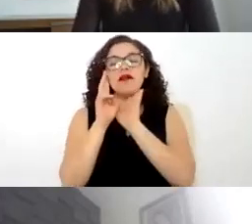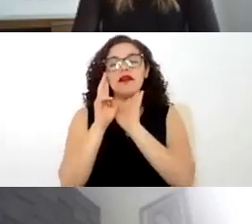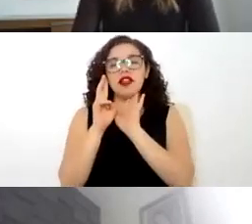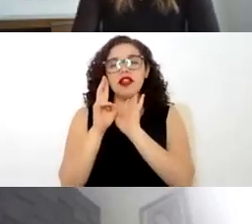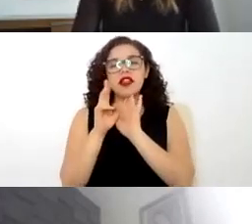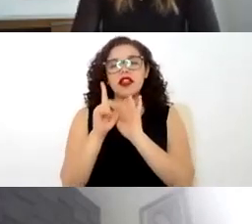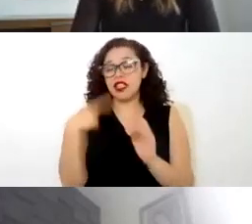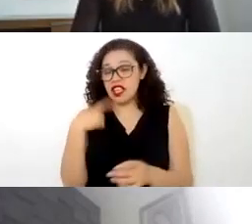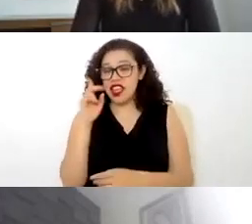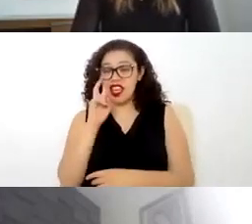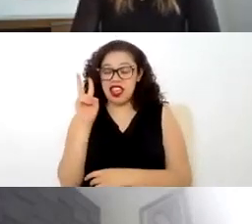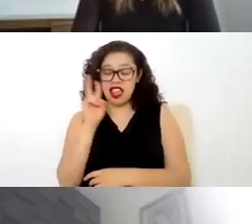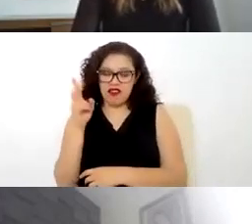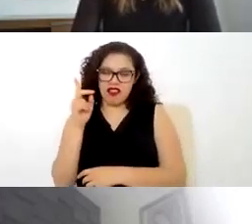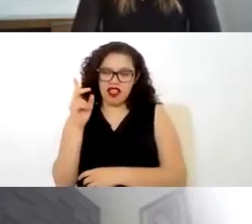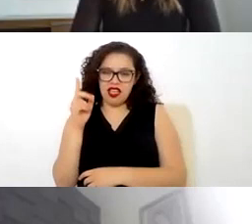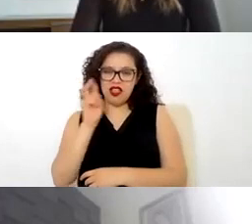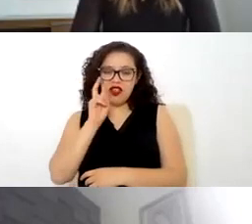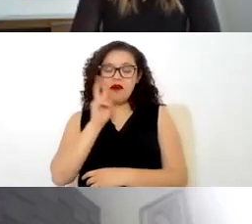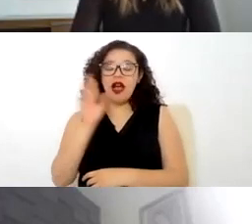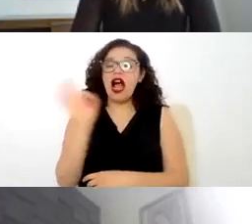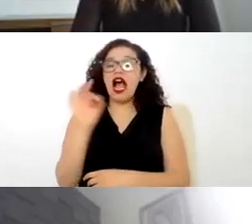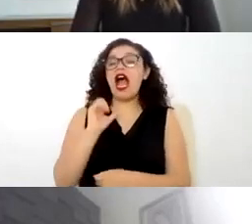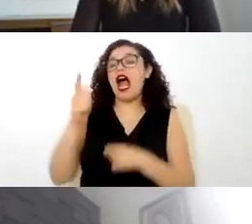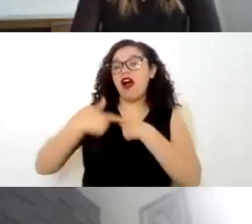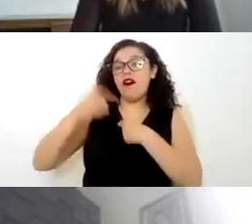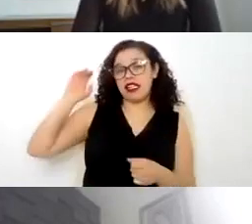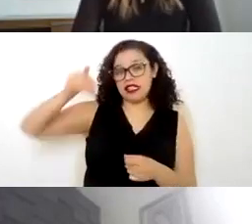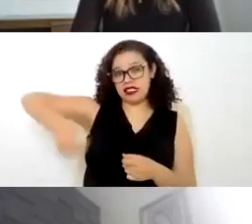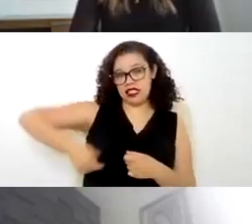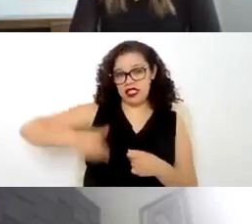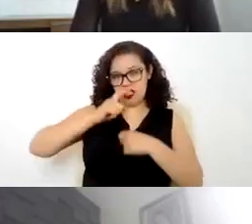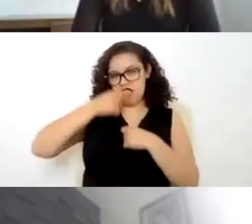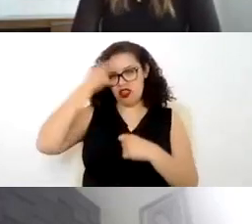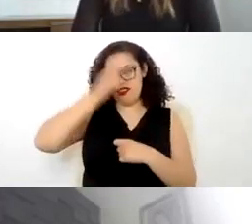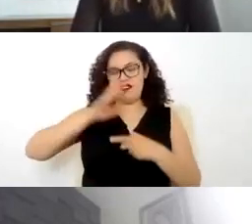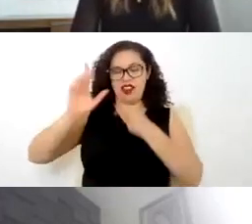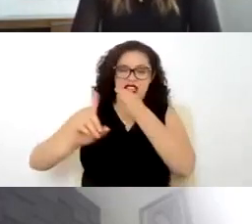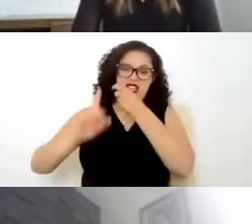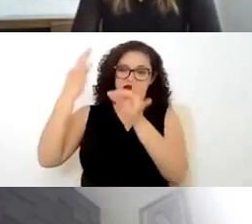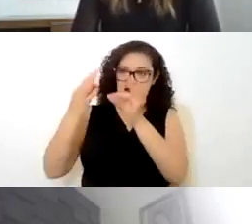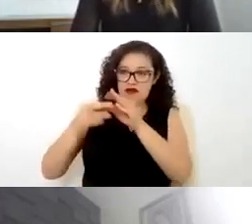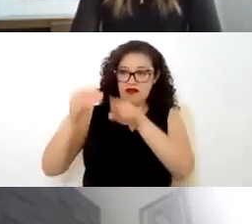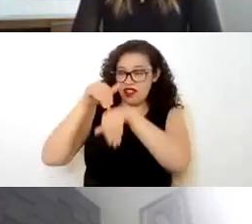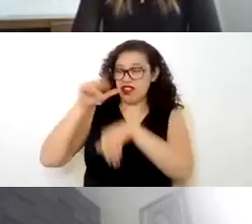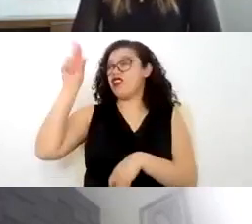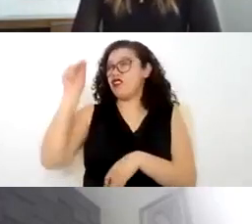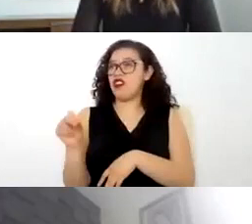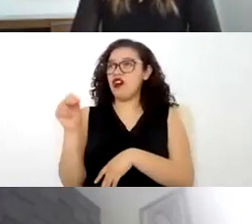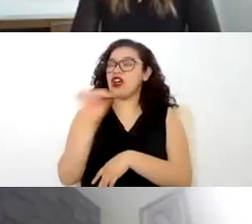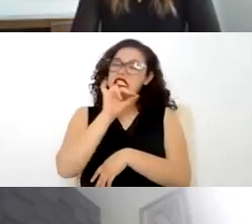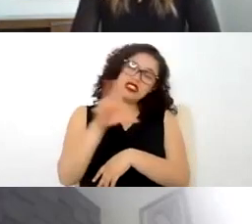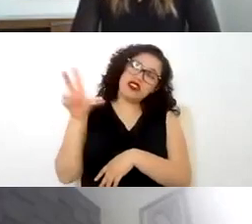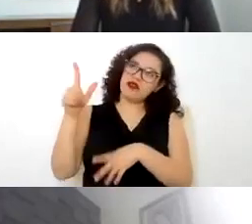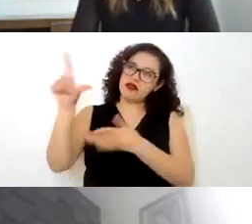si efectivamente tenemos algún siniestro o algún accidente derivado de algún incumplimiento por parte del patrón dentro del centro de